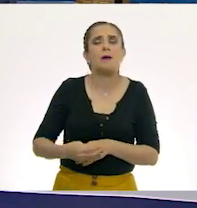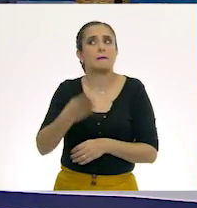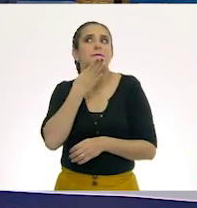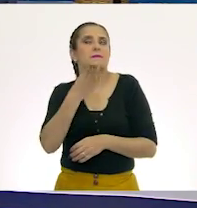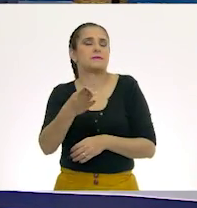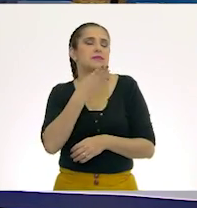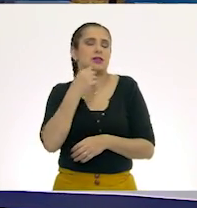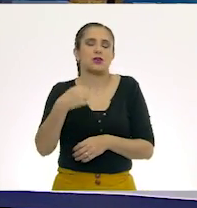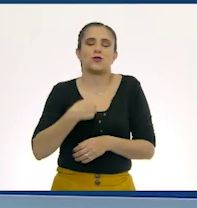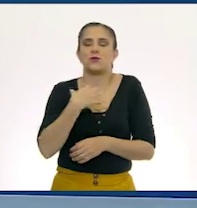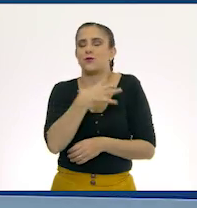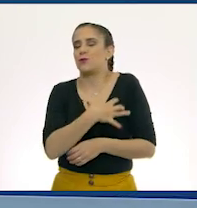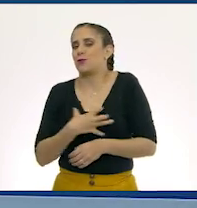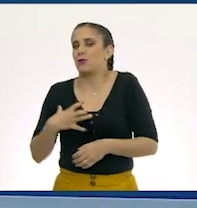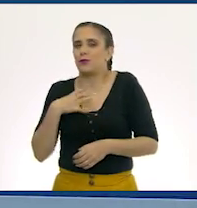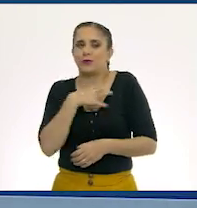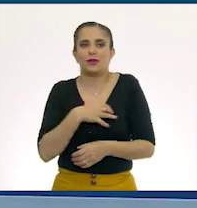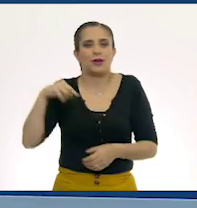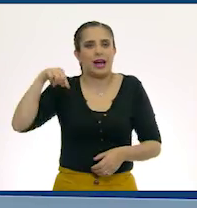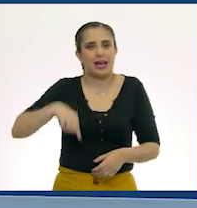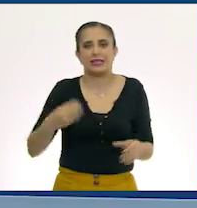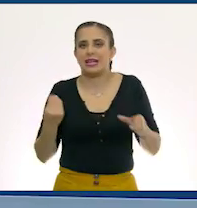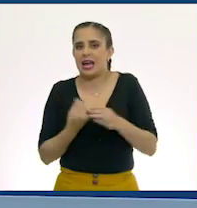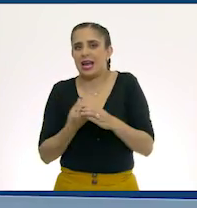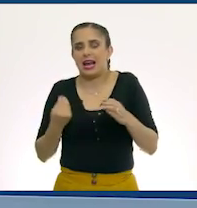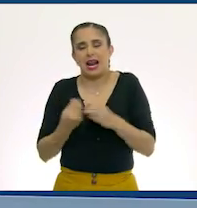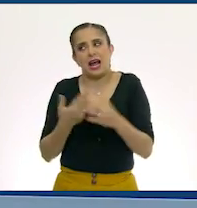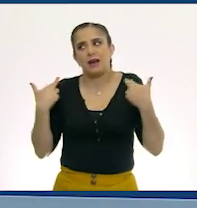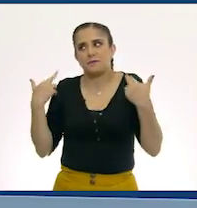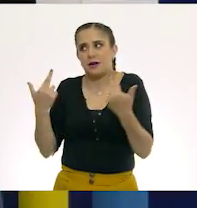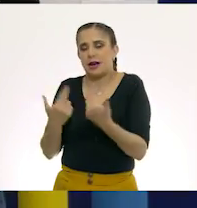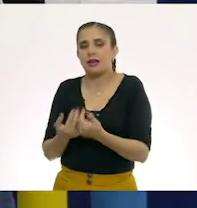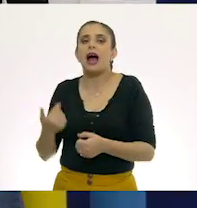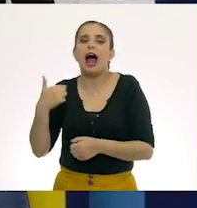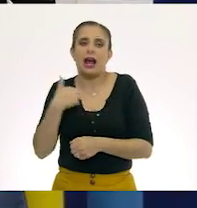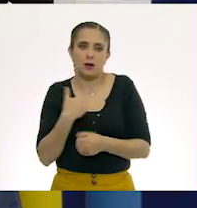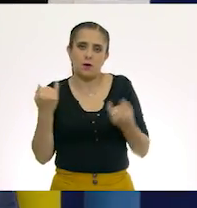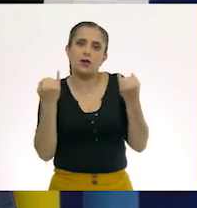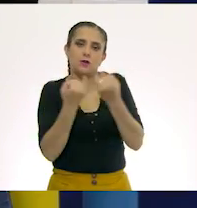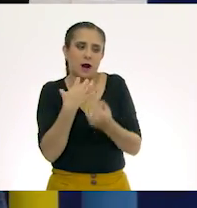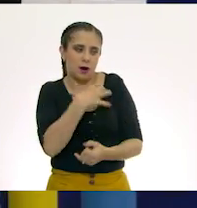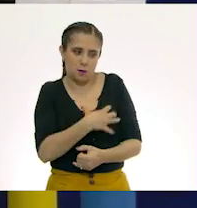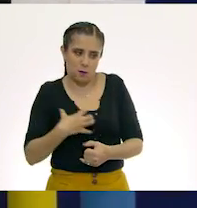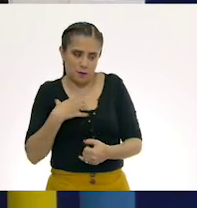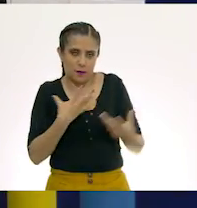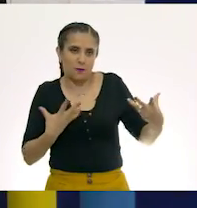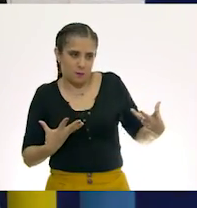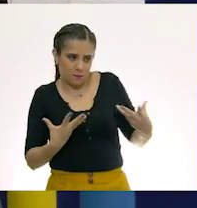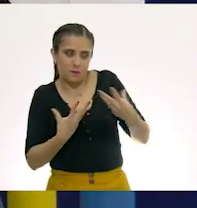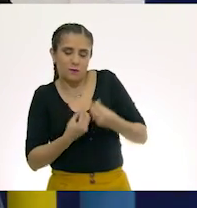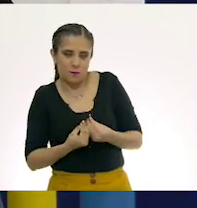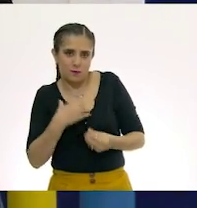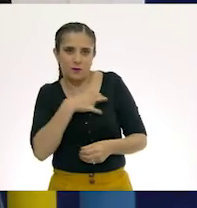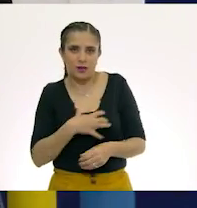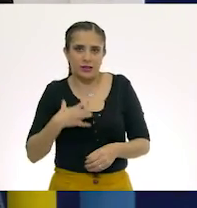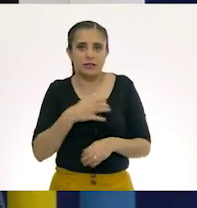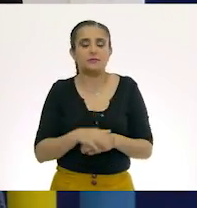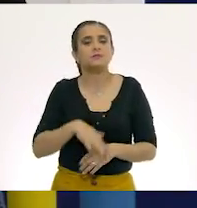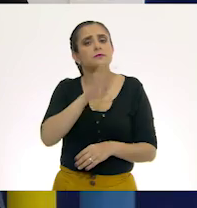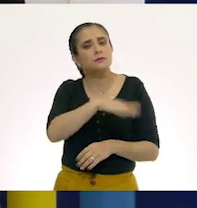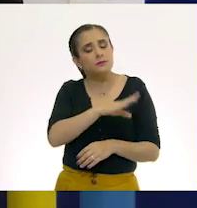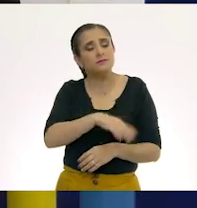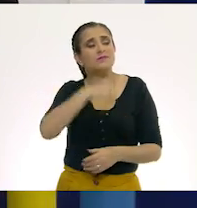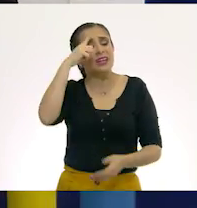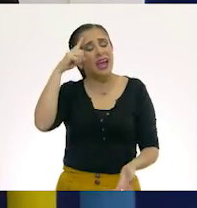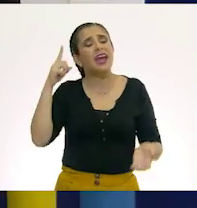Muy contento de estar aquí en esta clase, maestra. Nosotros también estamos muy contentos de que estés con nosotros. ¿Qué crees que